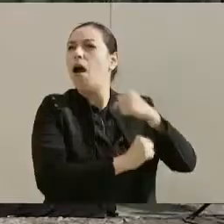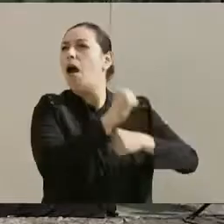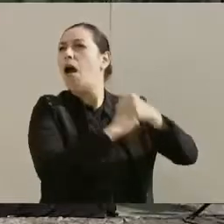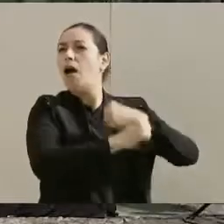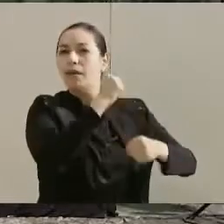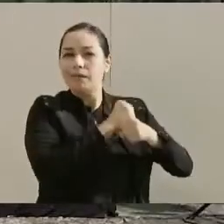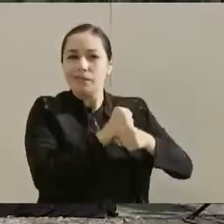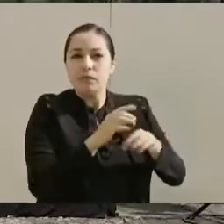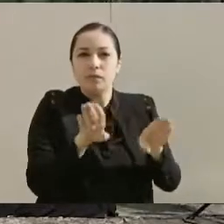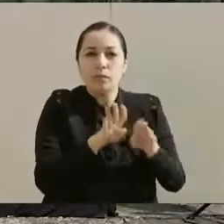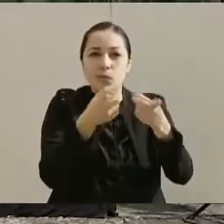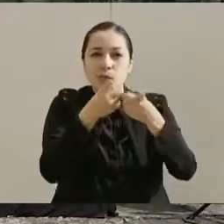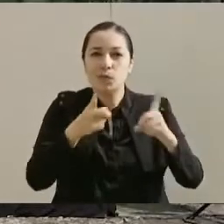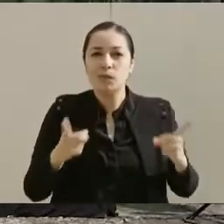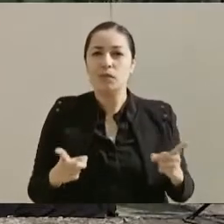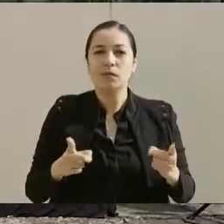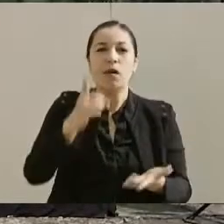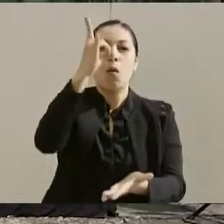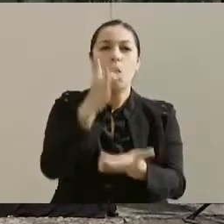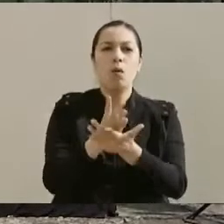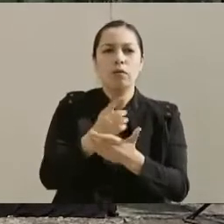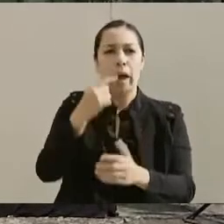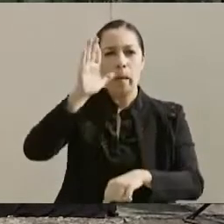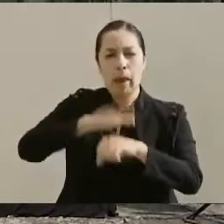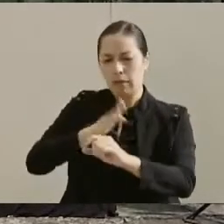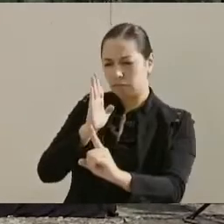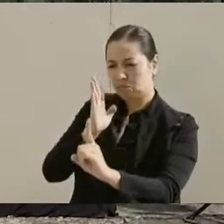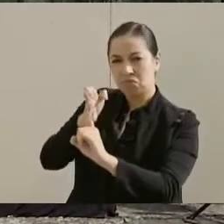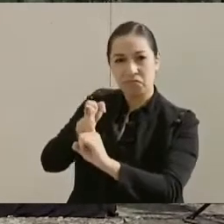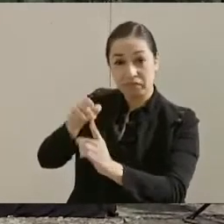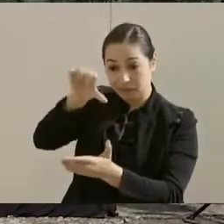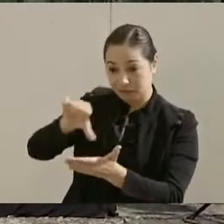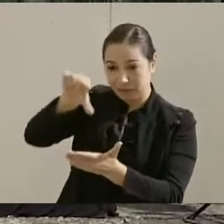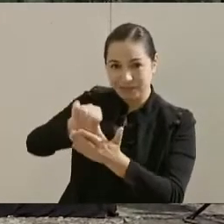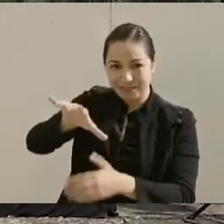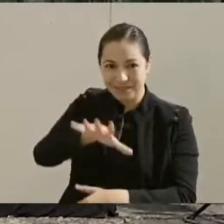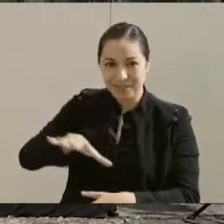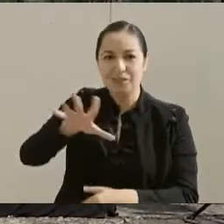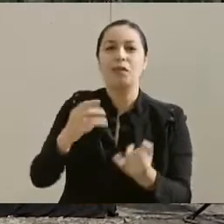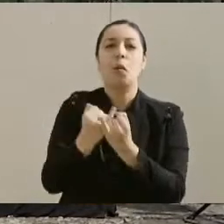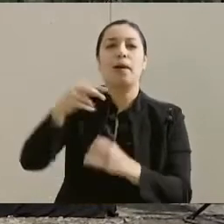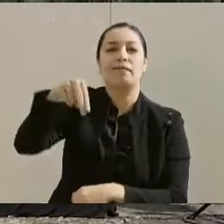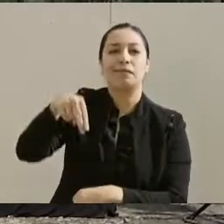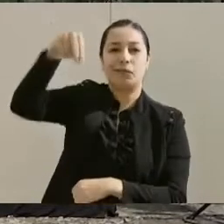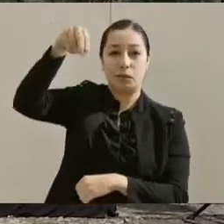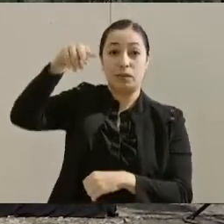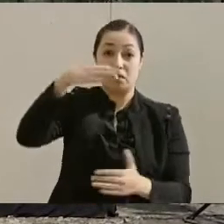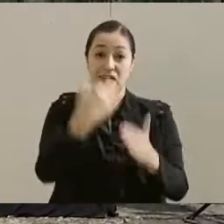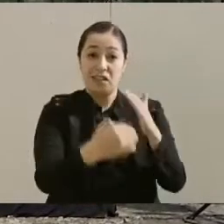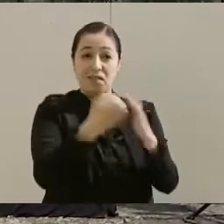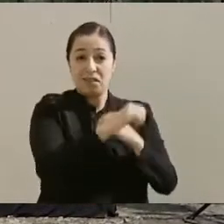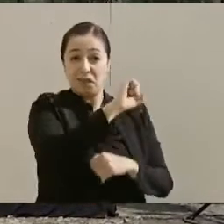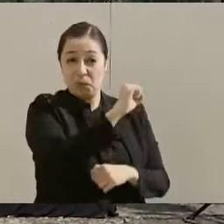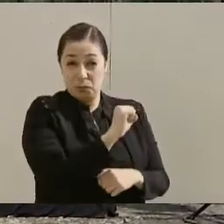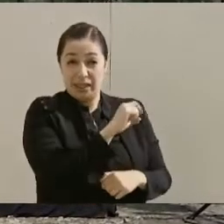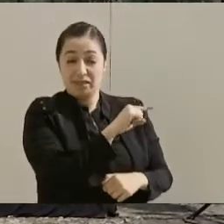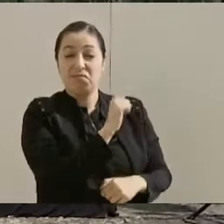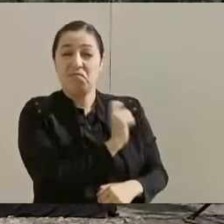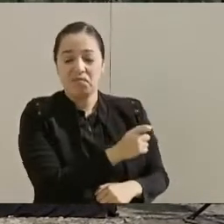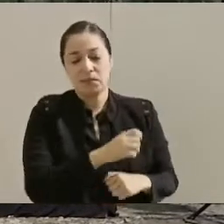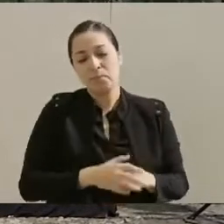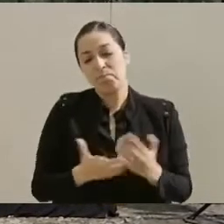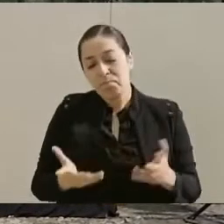fundamentalmente se iba a la zona centro y norte de nuestra entidad. Con esta gran obra, que es extraordinaria, que es